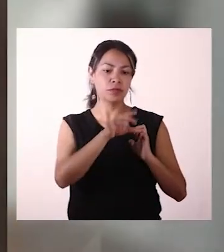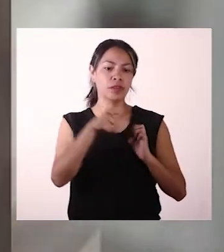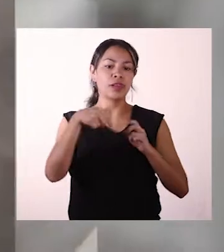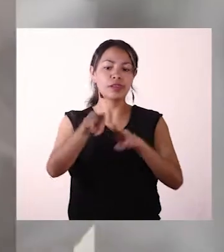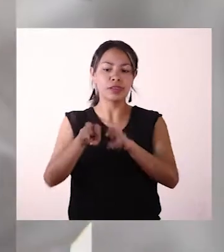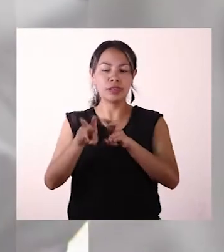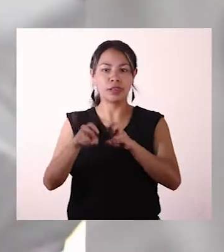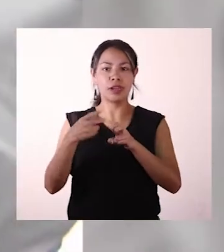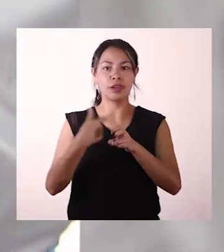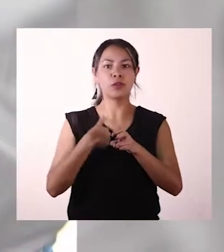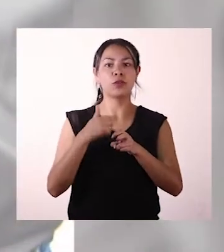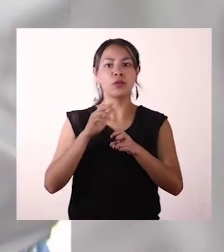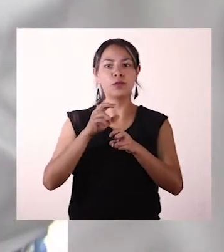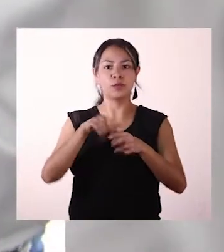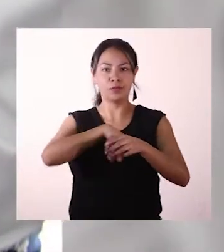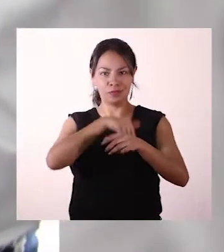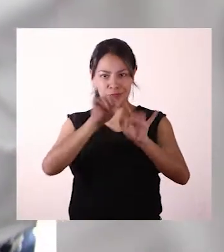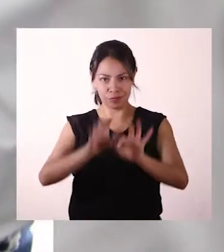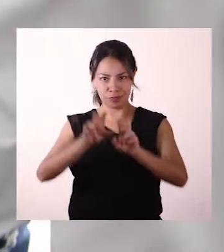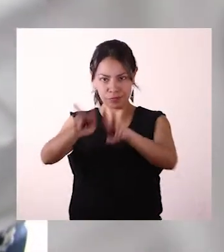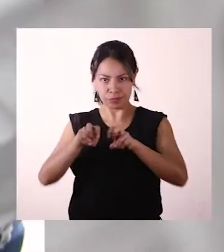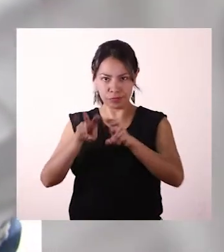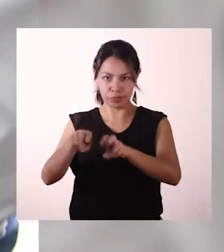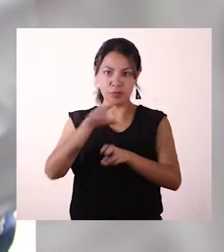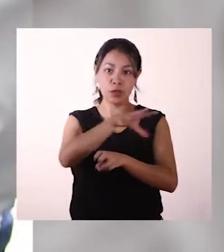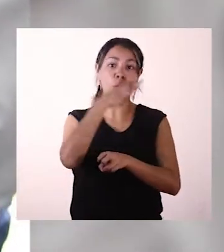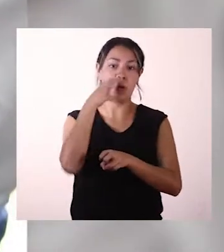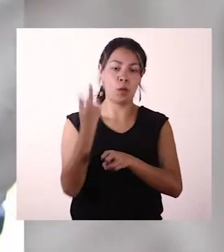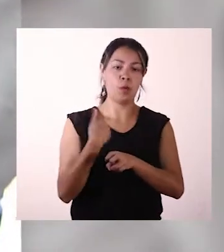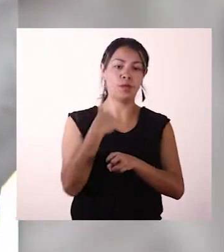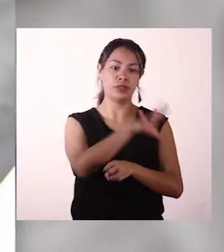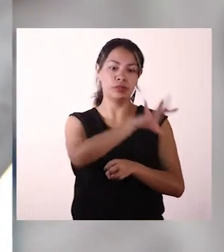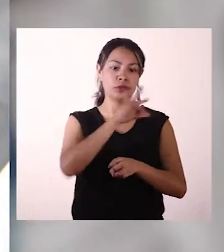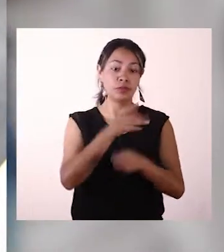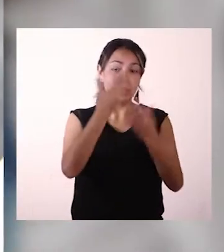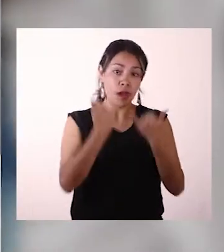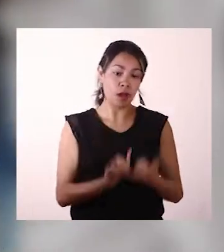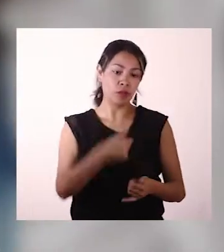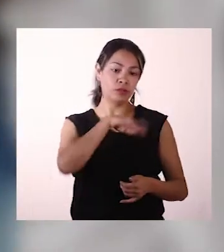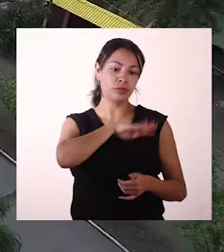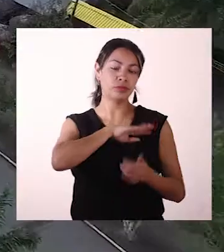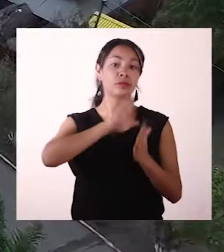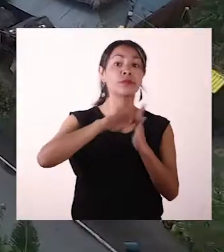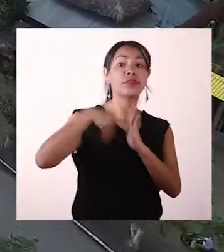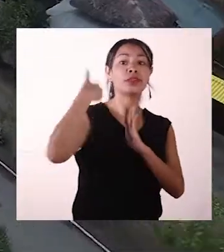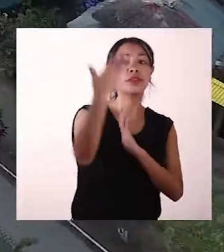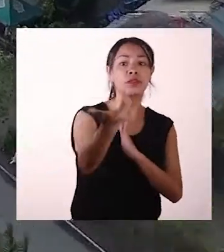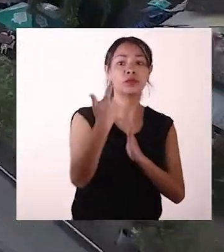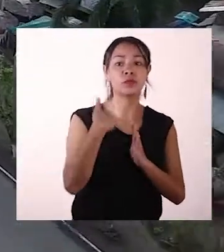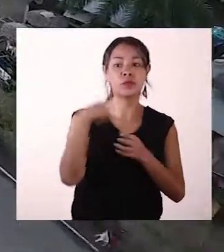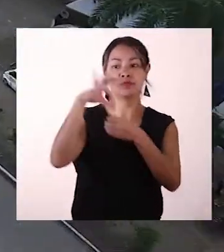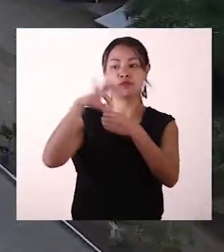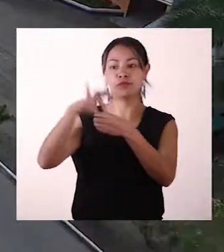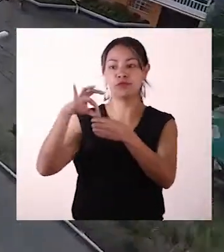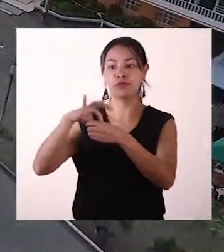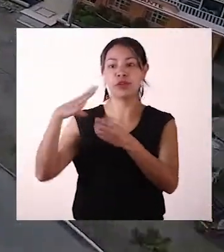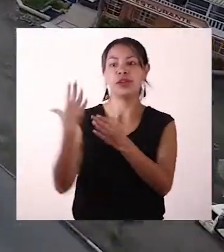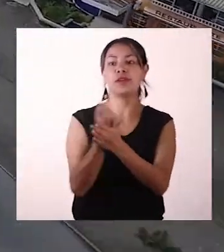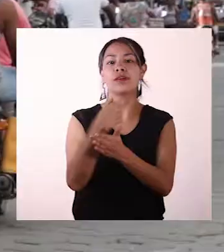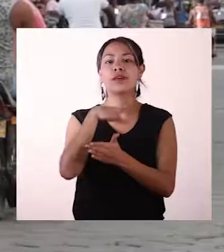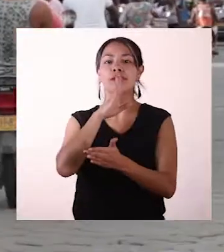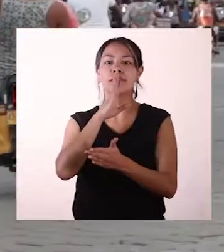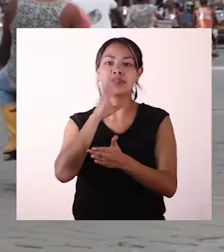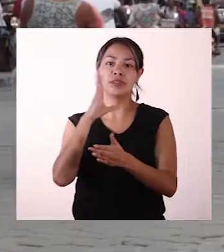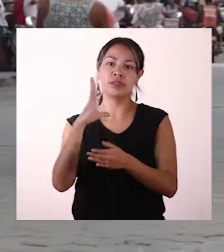al secretario de Agricultura Marco Marínez, quien estará al frente de la administración local hasta que se nombre una nueva encargatura